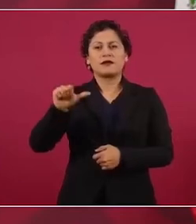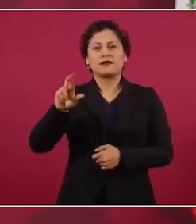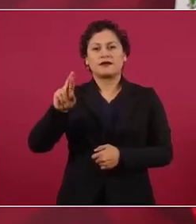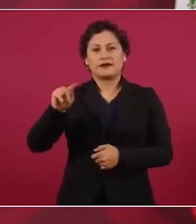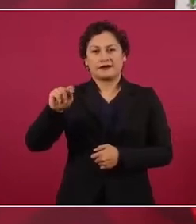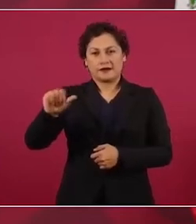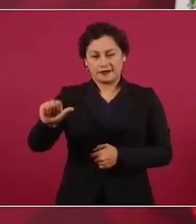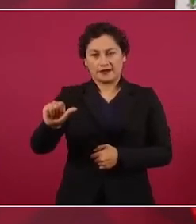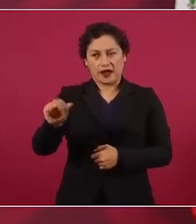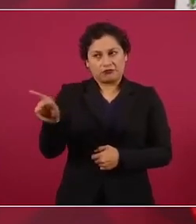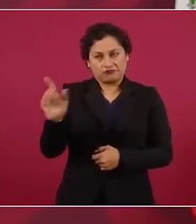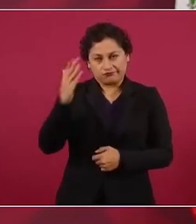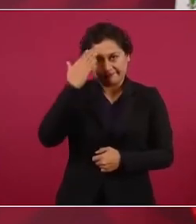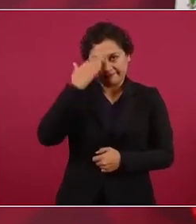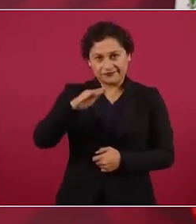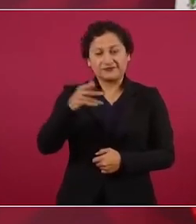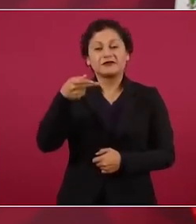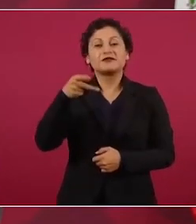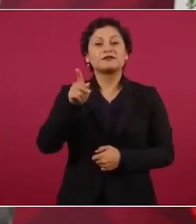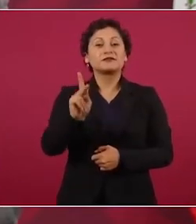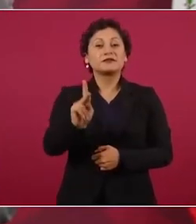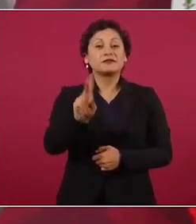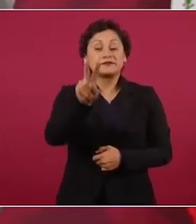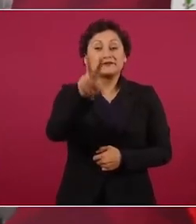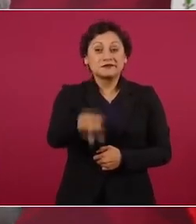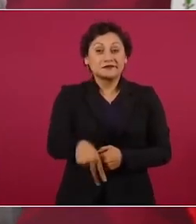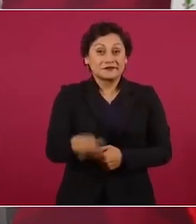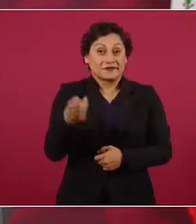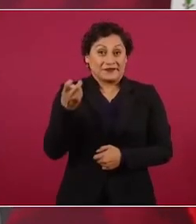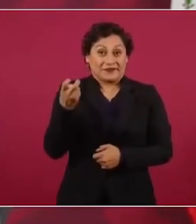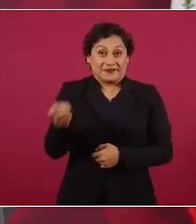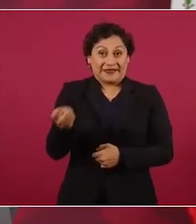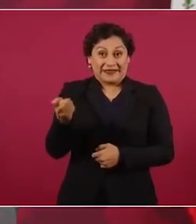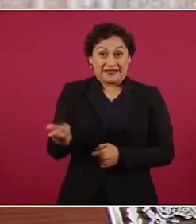Es un fenómeno especial.